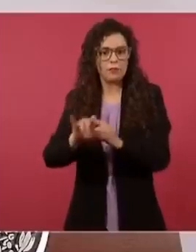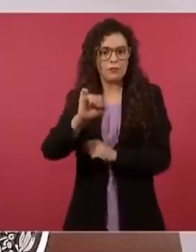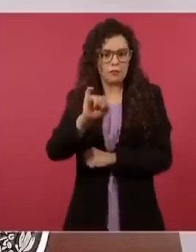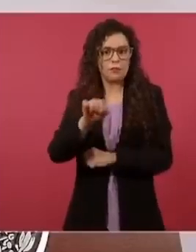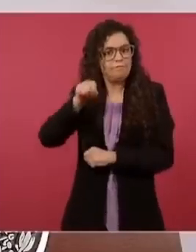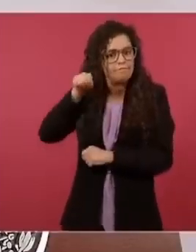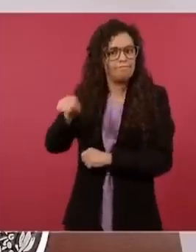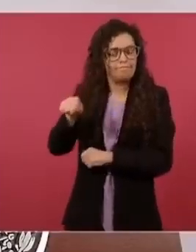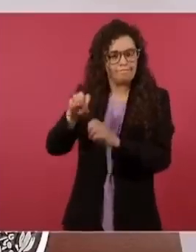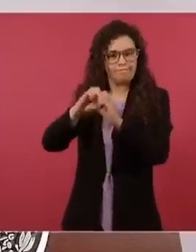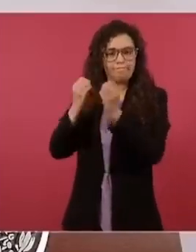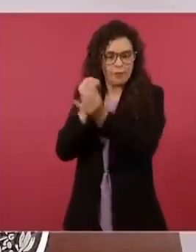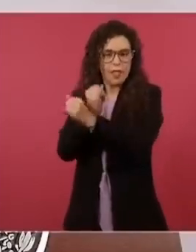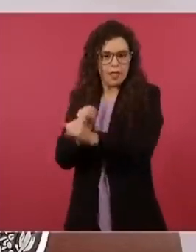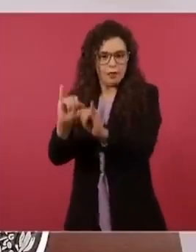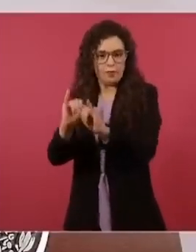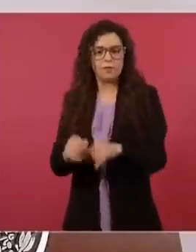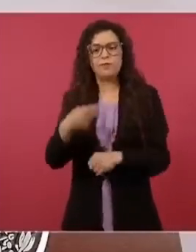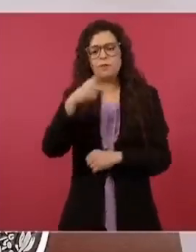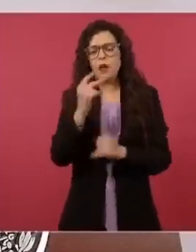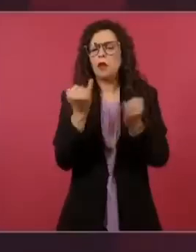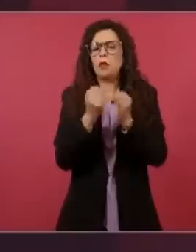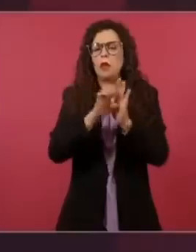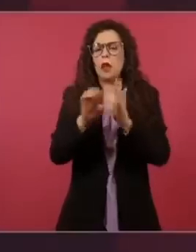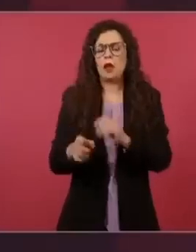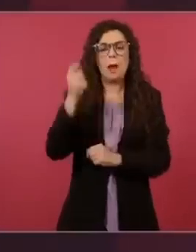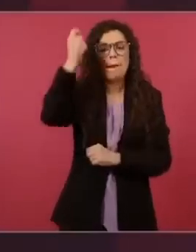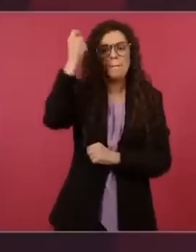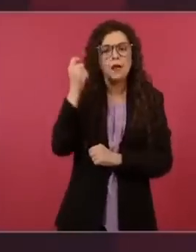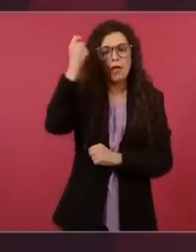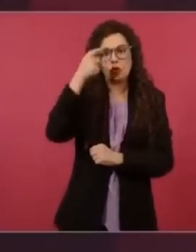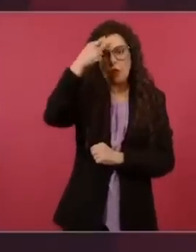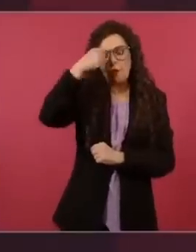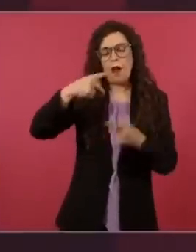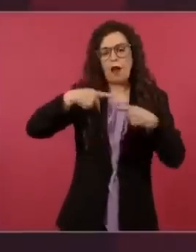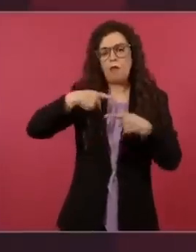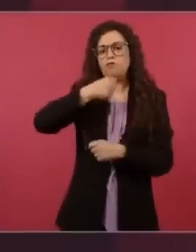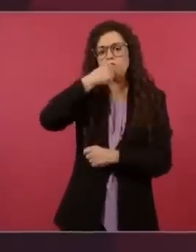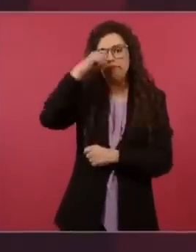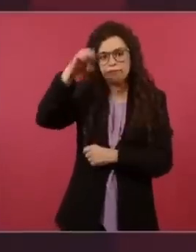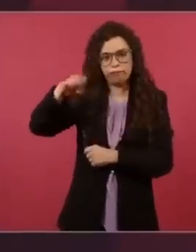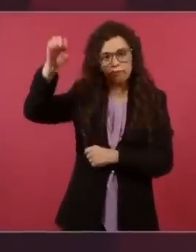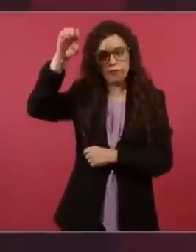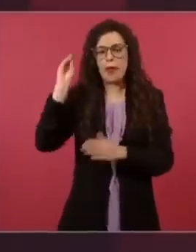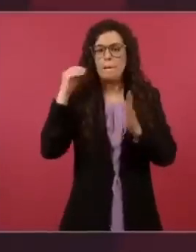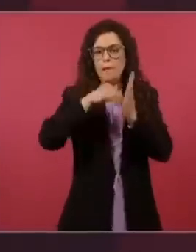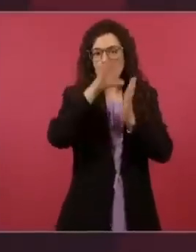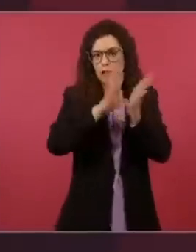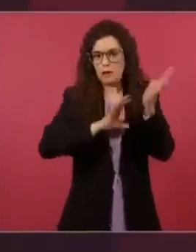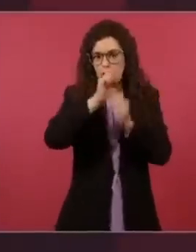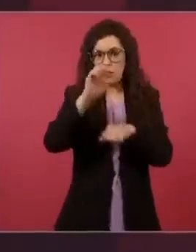la pensión adulto mayor se incorpora en la Constitución desde los 65 años, porque hoy está desde los